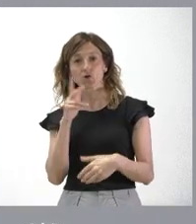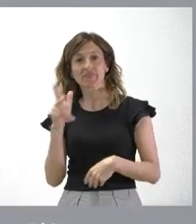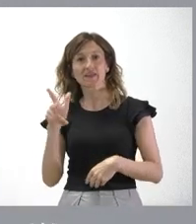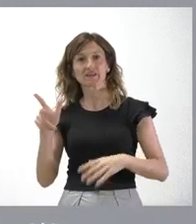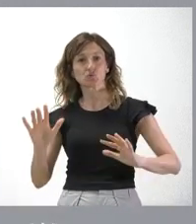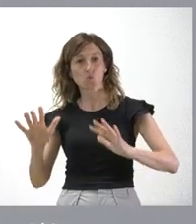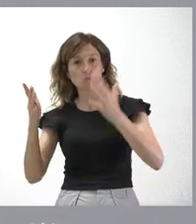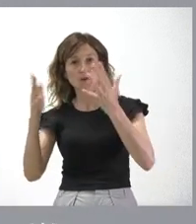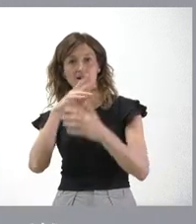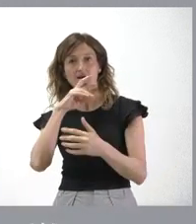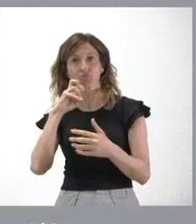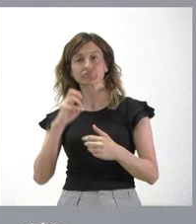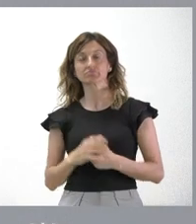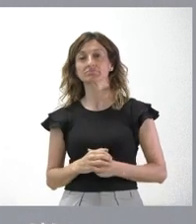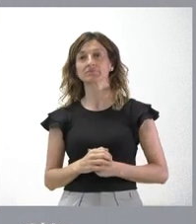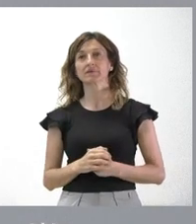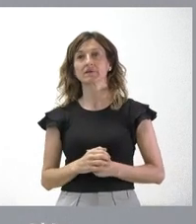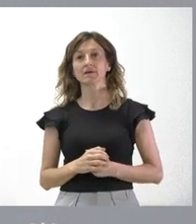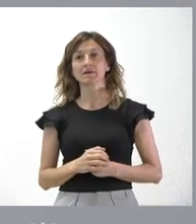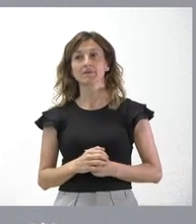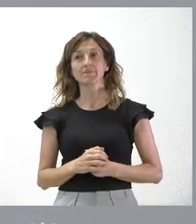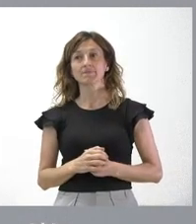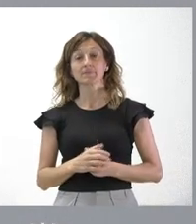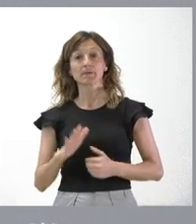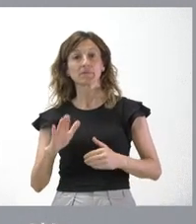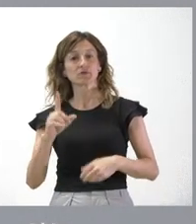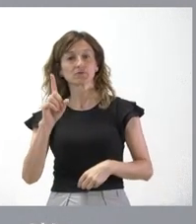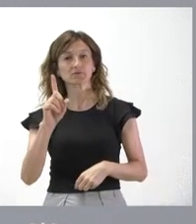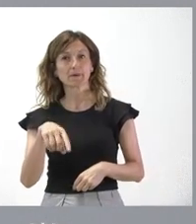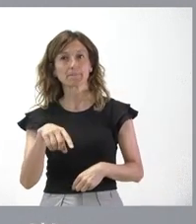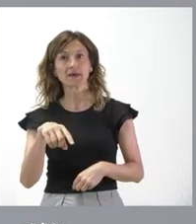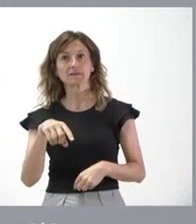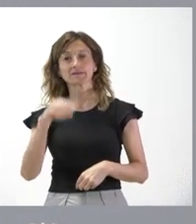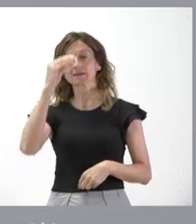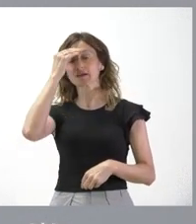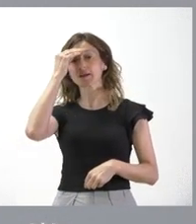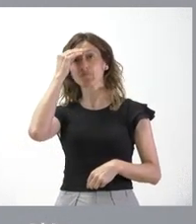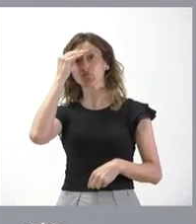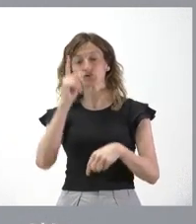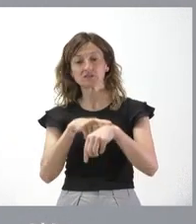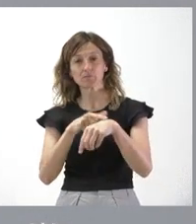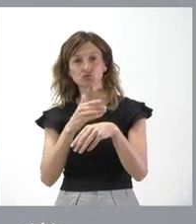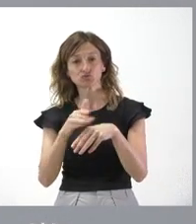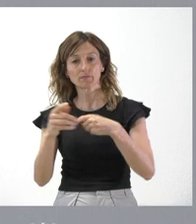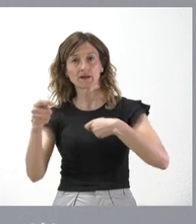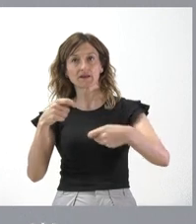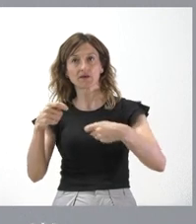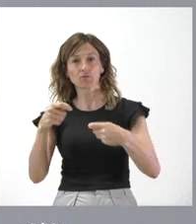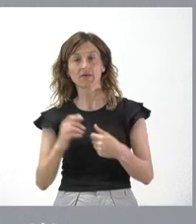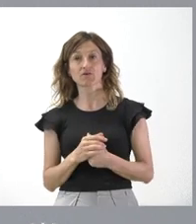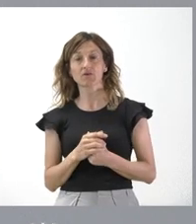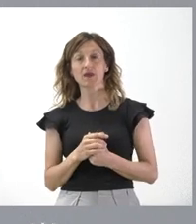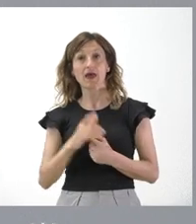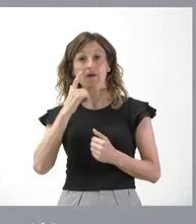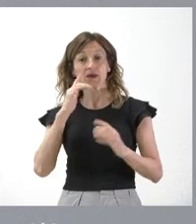a la huelga. Pero también creemos que estamos a tiempo por parte de esa negociación entre empresas y trabajadores de que se pudiera